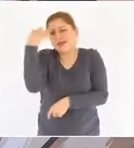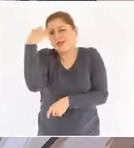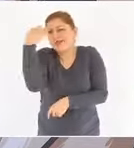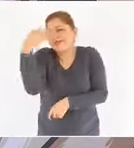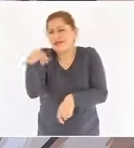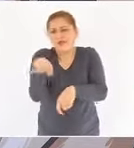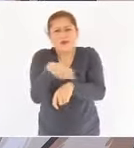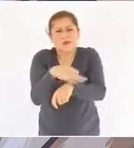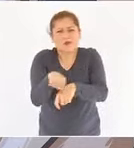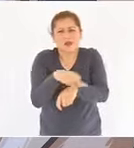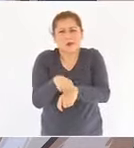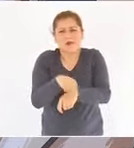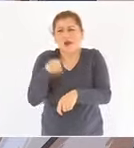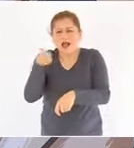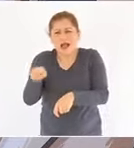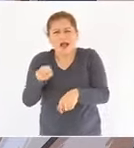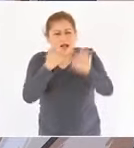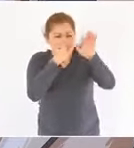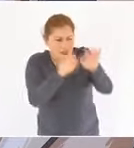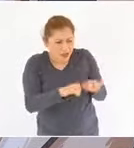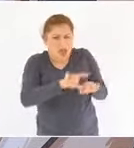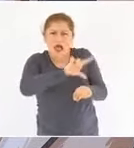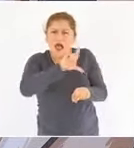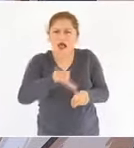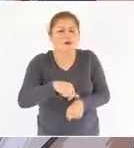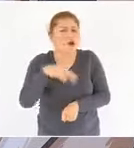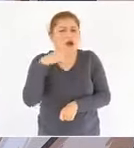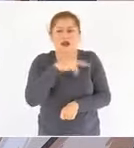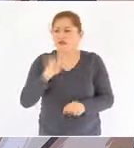distrayendo de su labor sustantiva.